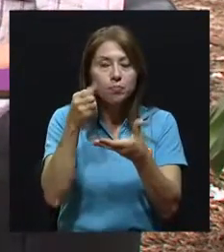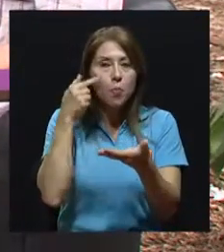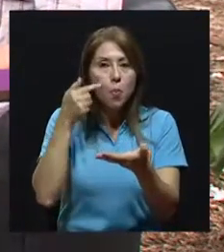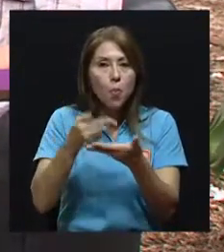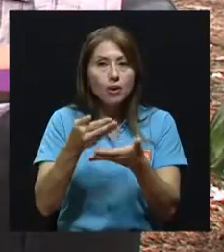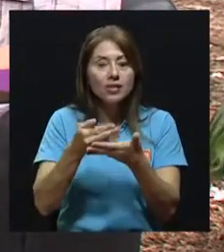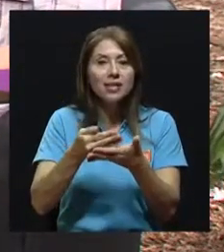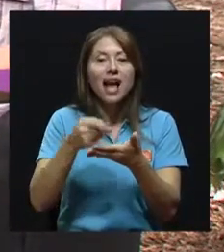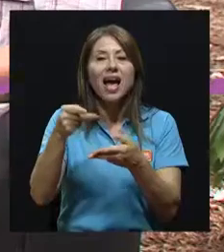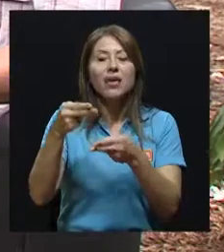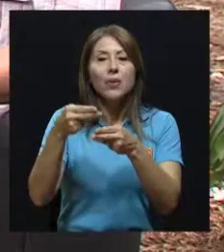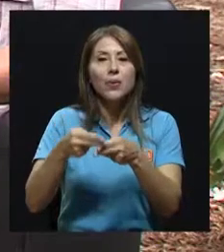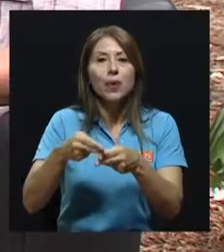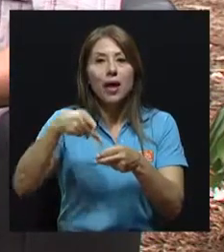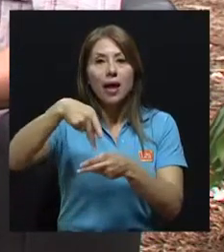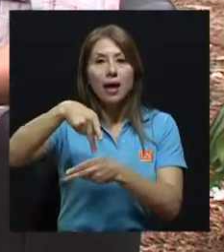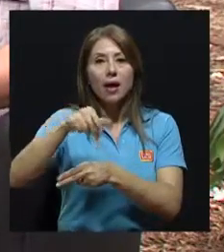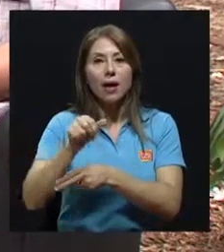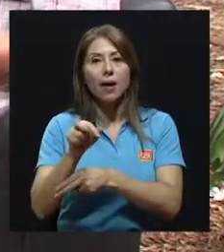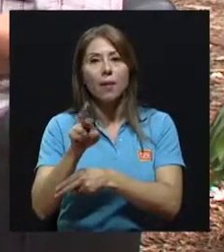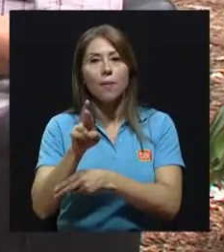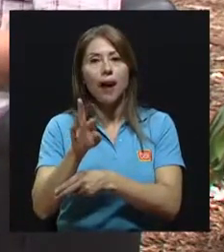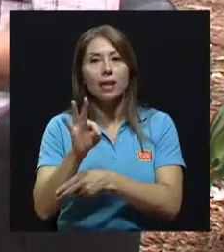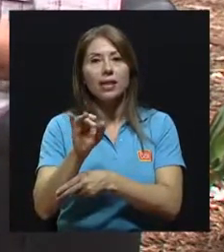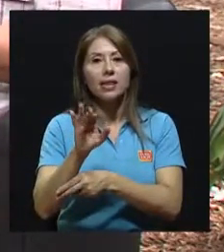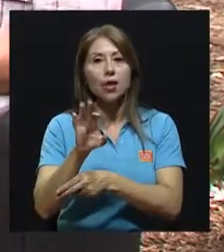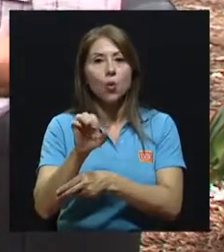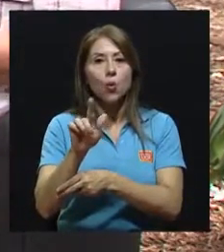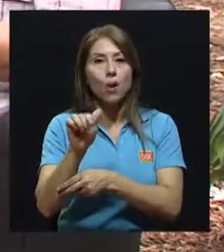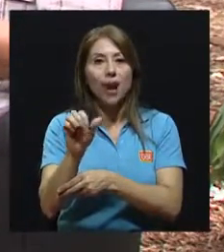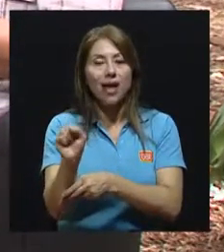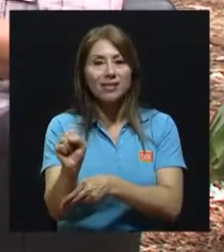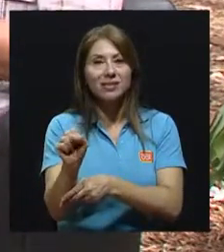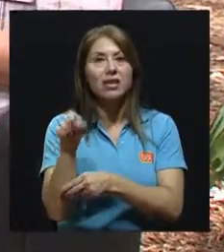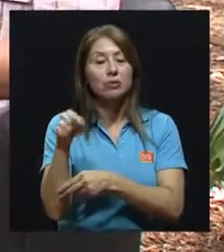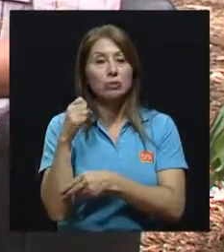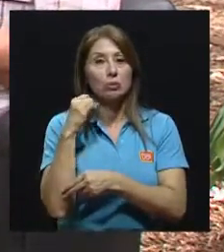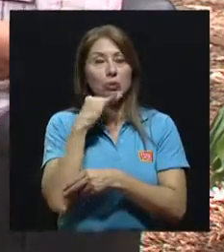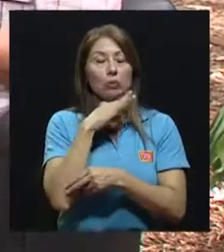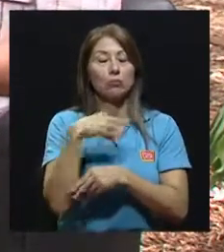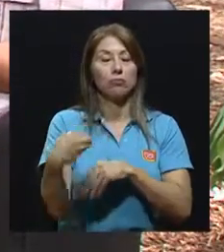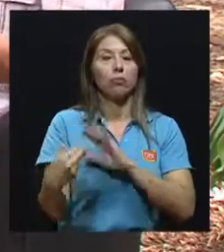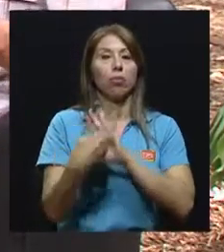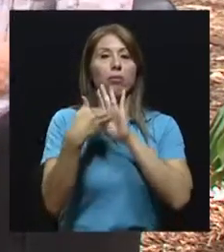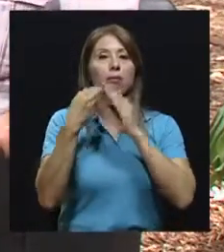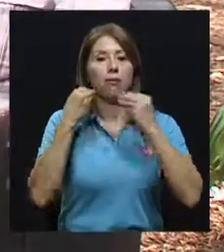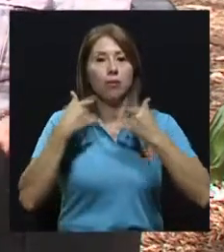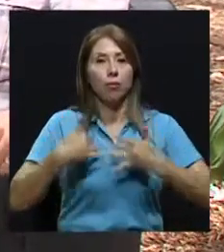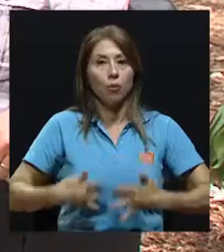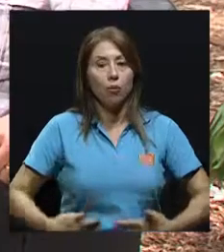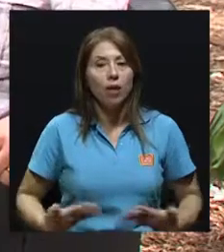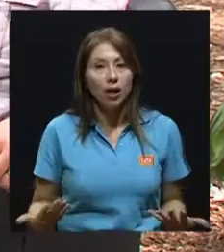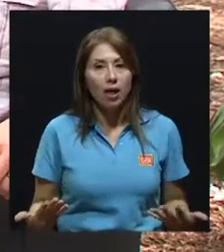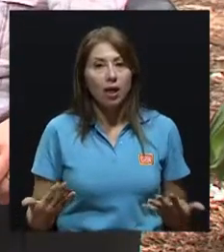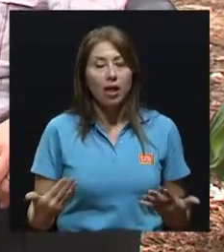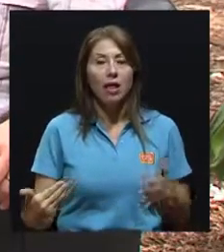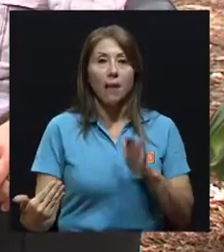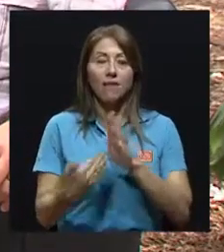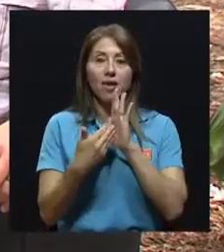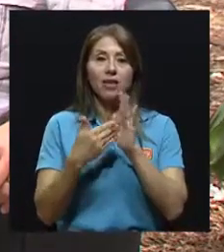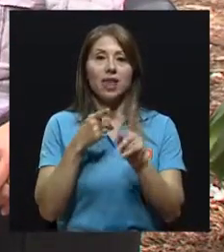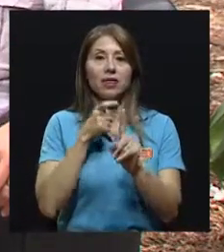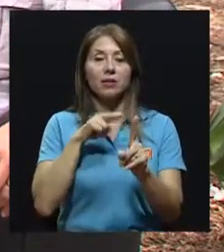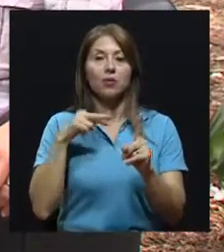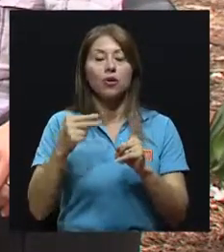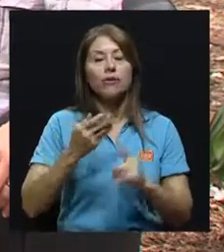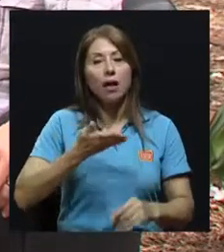uno de los contaminantes más importantes que hay por la serie de afectaciones, impactos a la salud que tiene, las partículas nos afecta desde el punto de